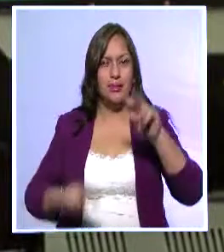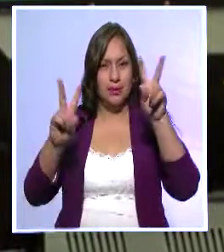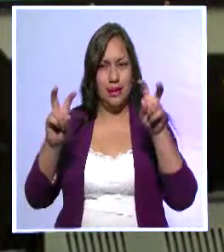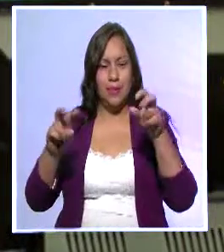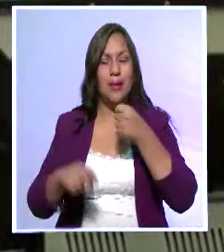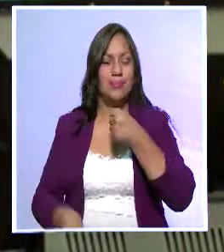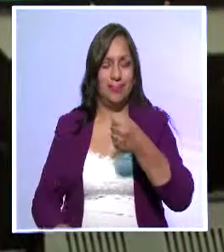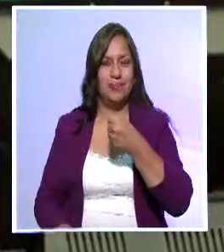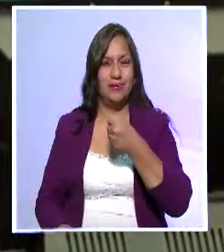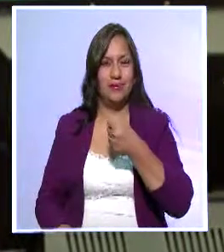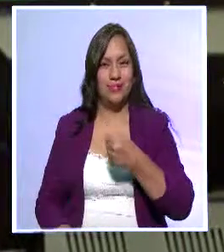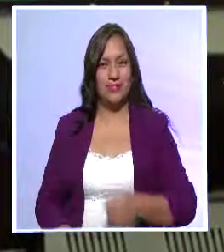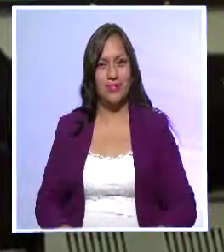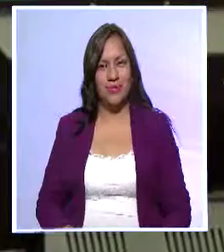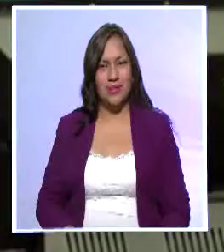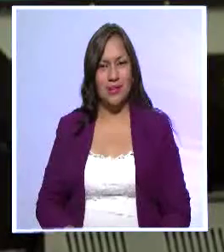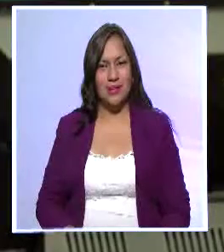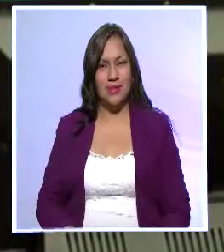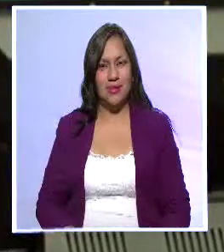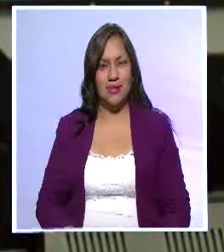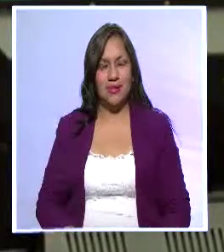conoceremos en nuestra siguiente entrevista.